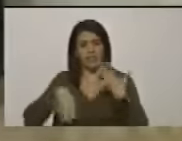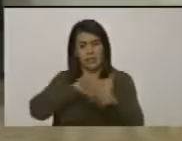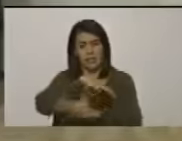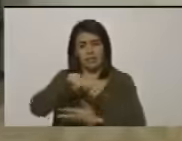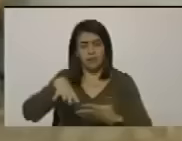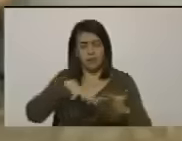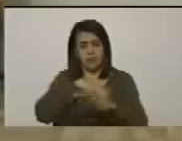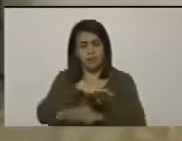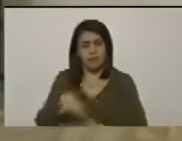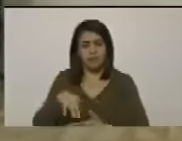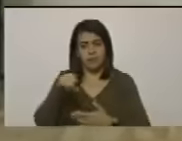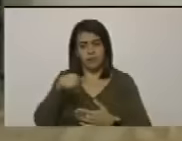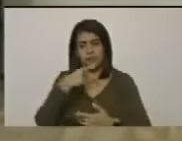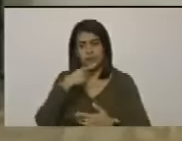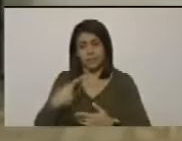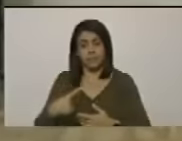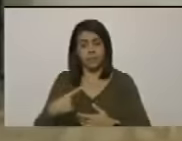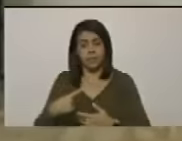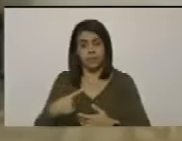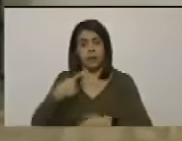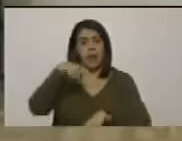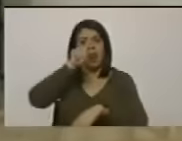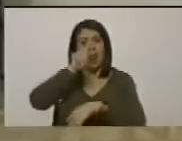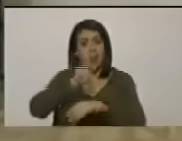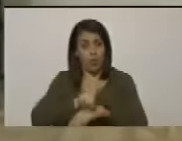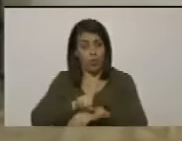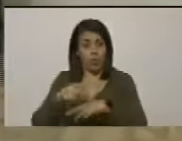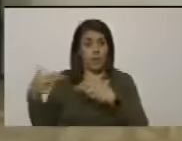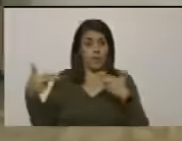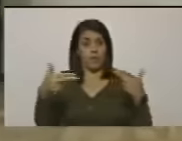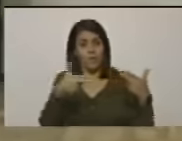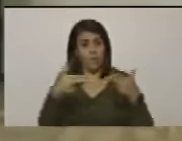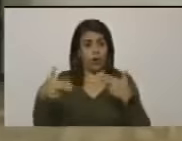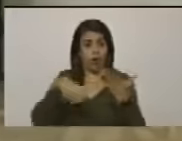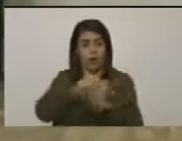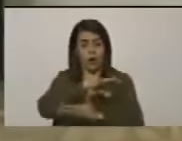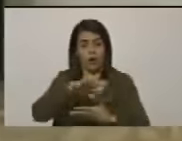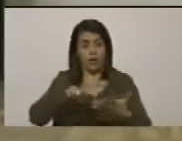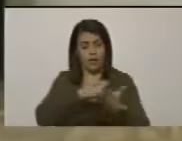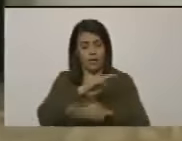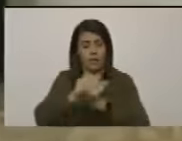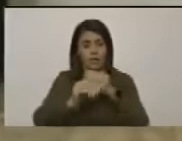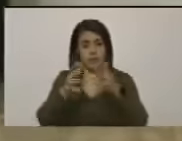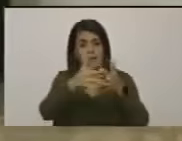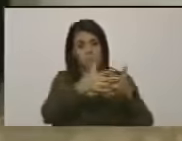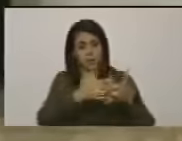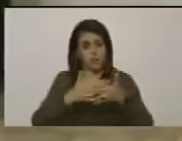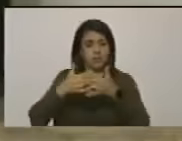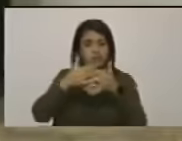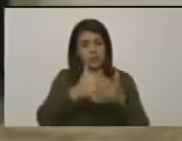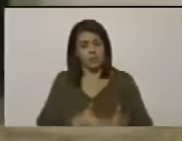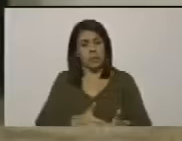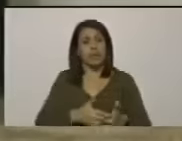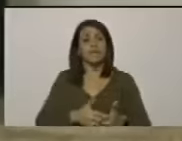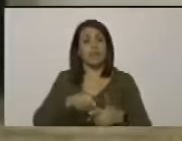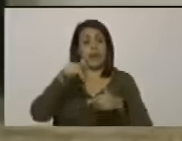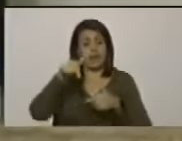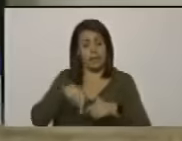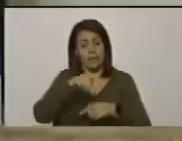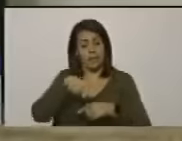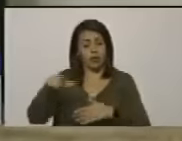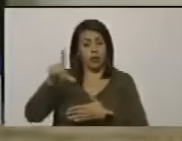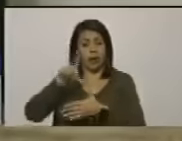a la violencia y estamos no aquí la única violencia la está provocando el imperio norteamericano y sus cómpleces aquí en